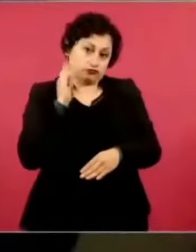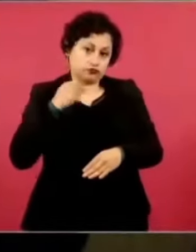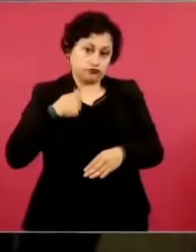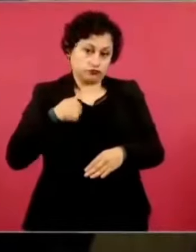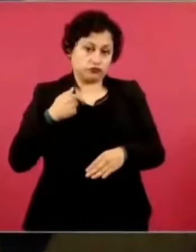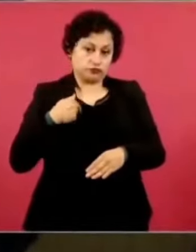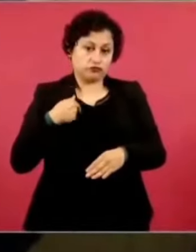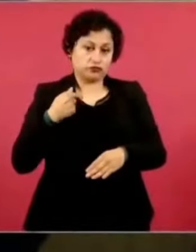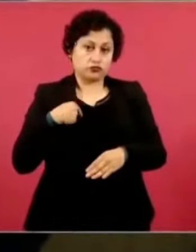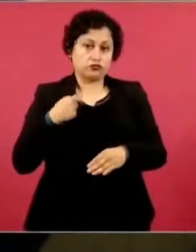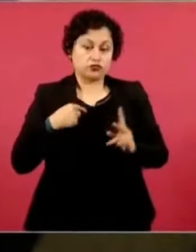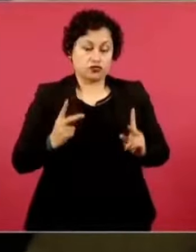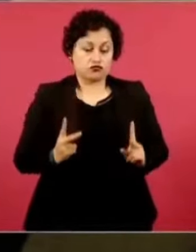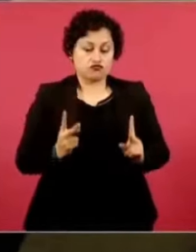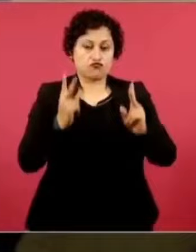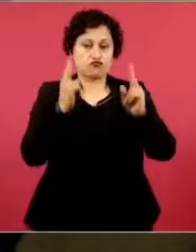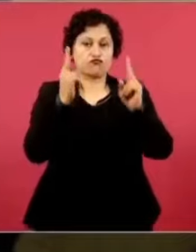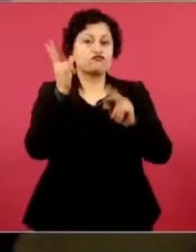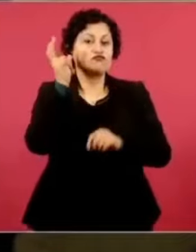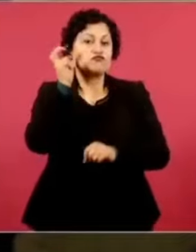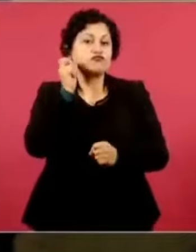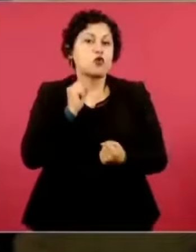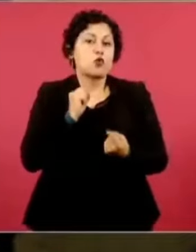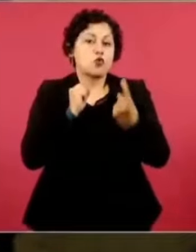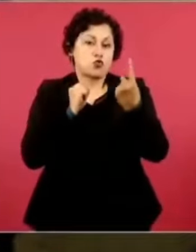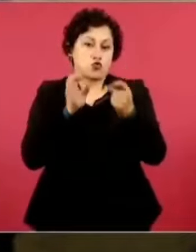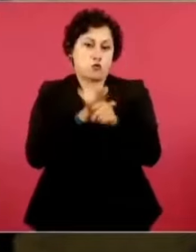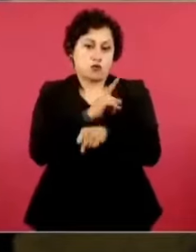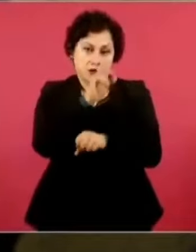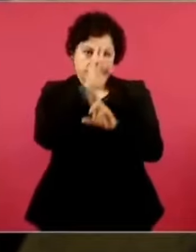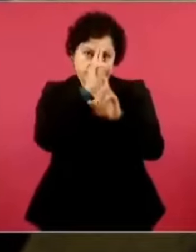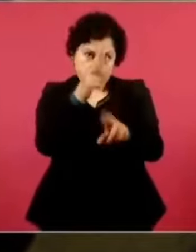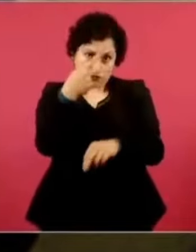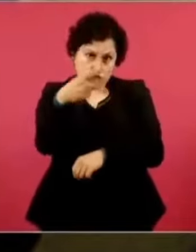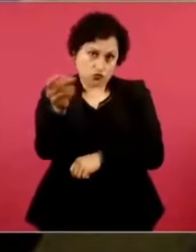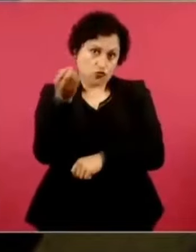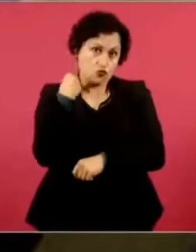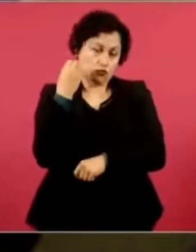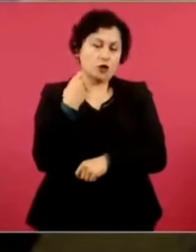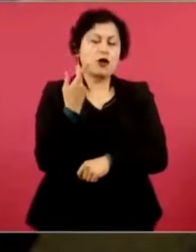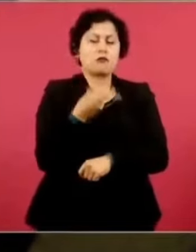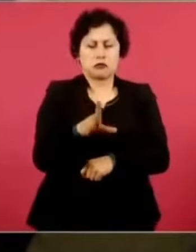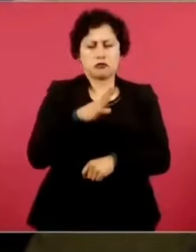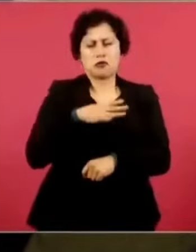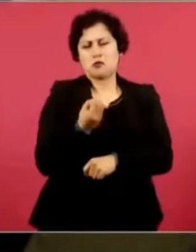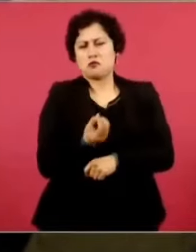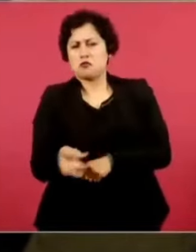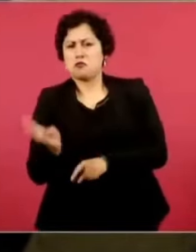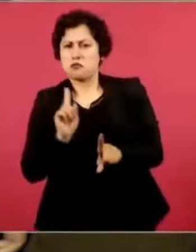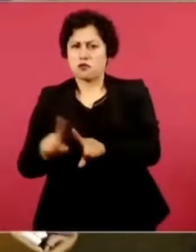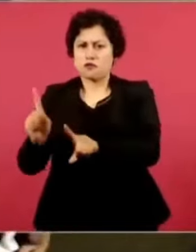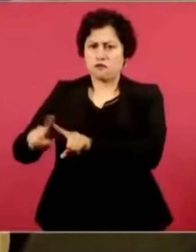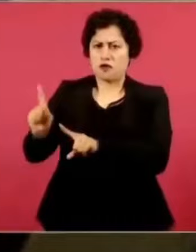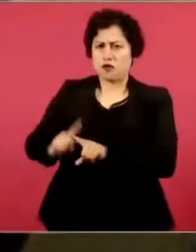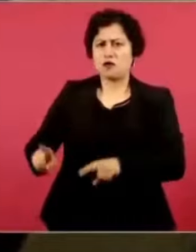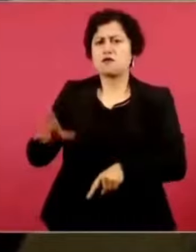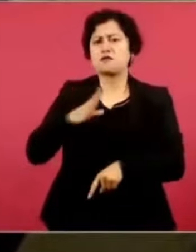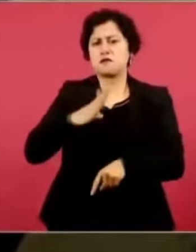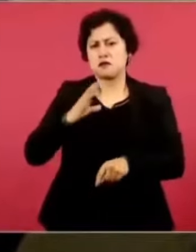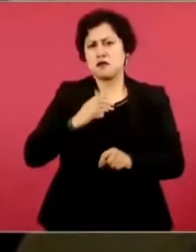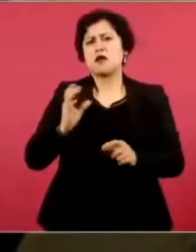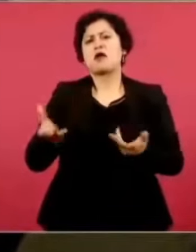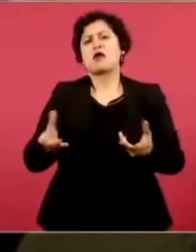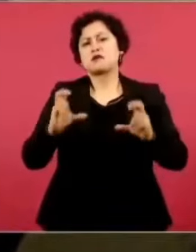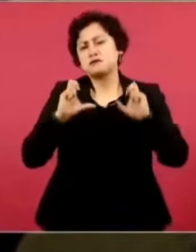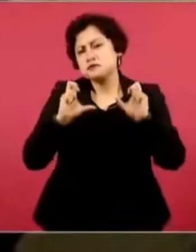la conferencia matutina, pero tenemos varios, tenemos incluso, le puedo documentar, de Chiapas, tenemos de Tlaxcala, tenemos de aquí de la Ciudad de México. sí. La